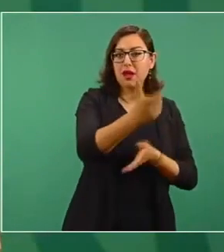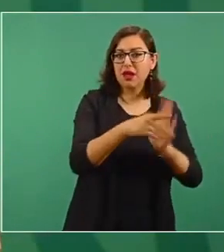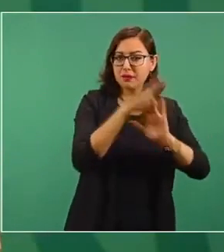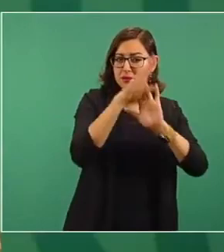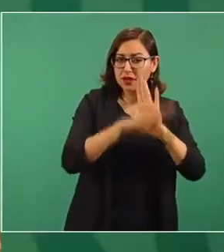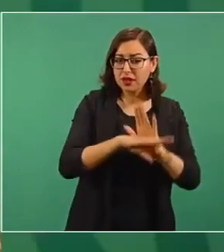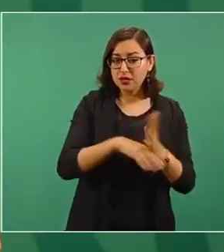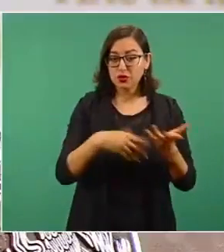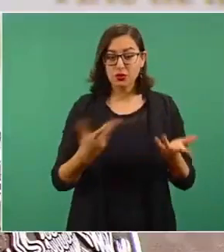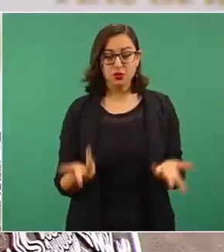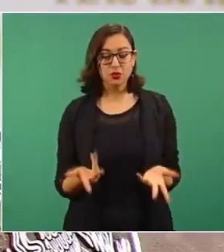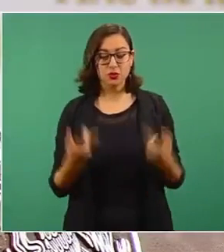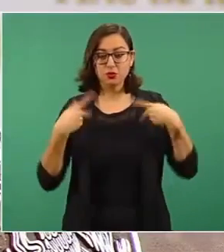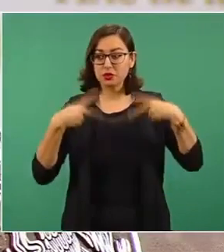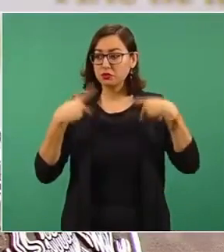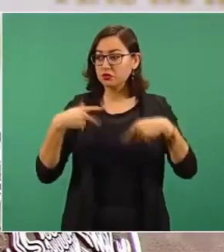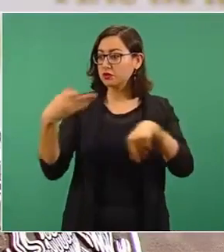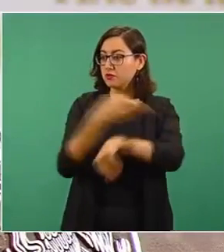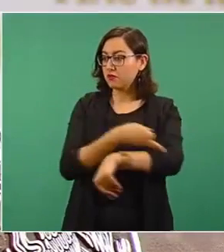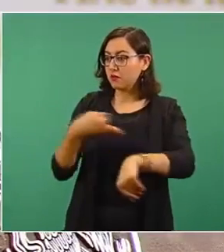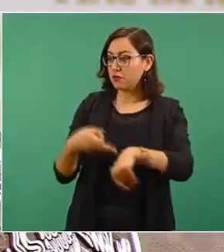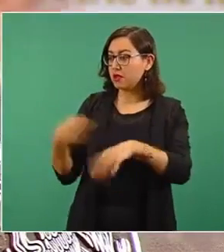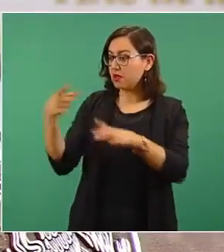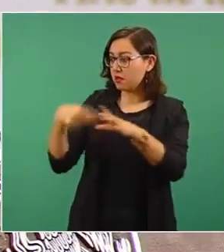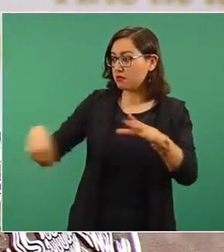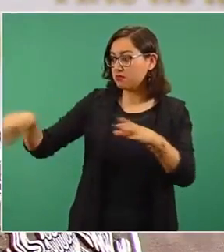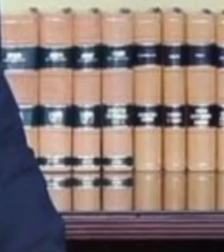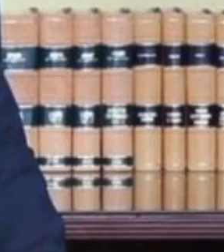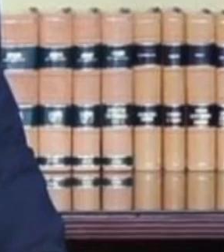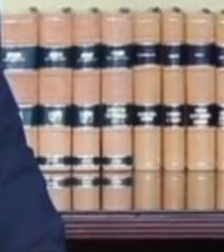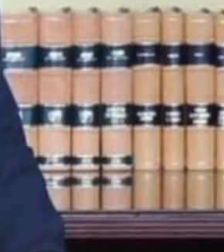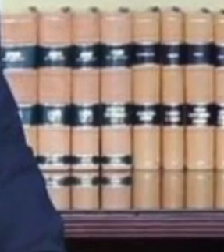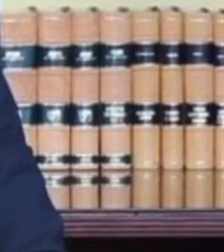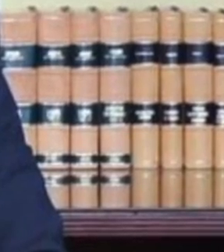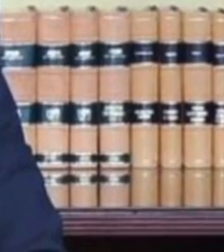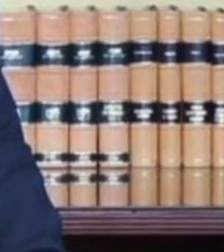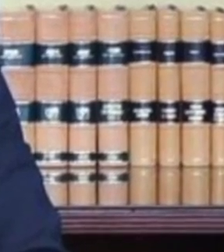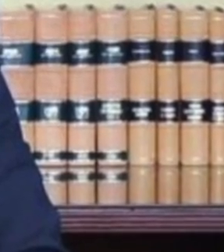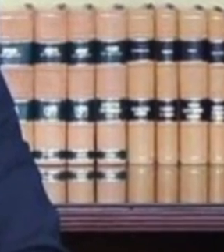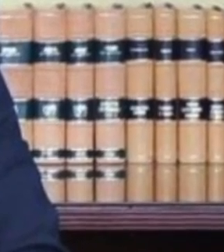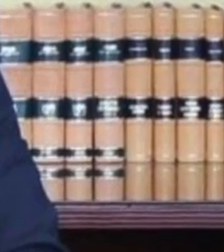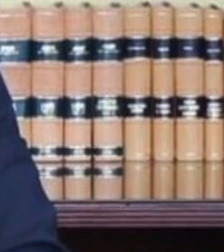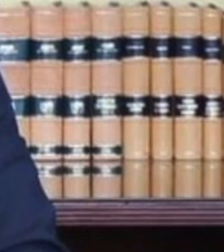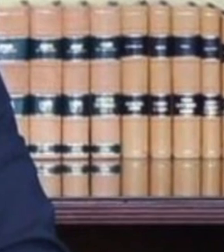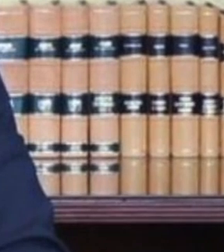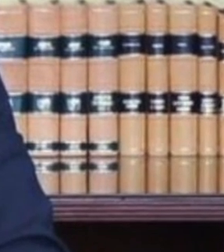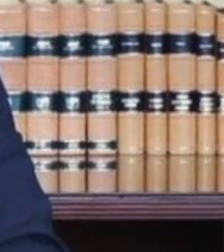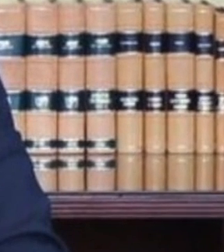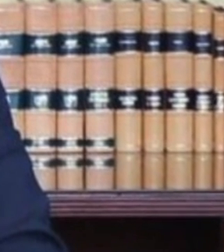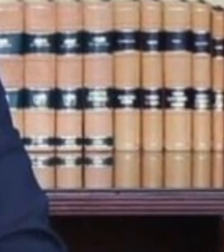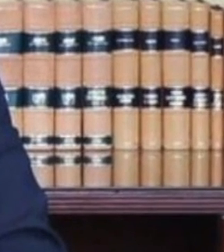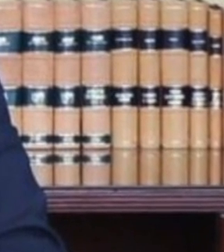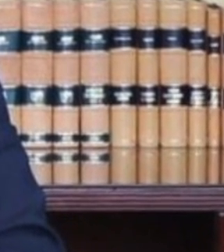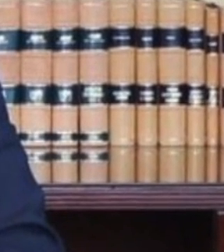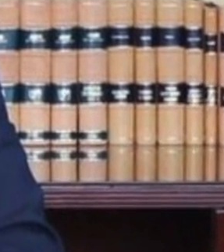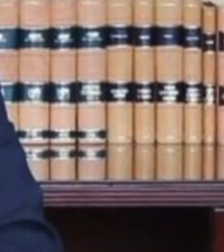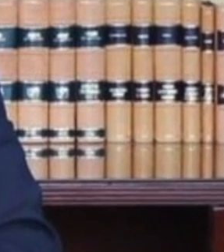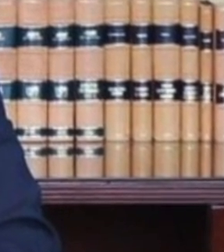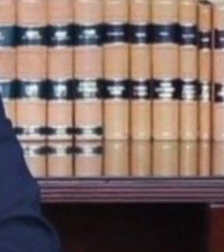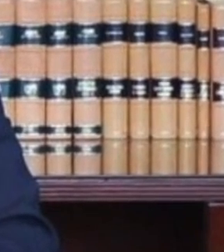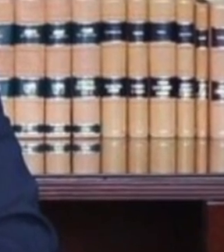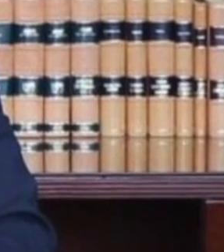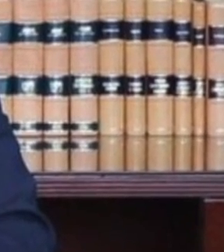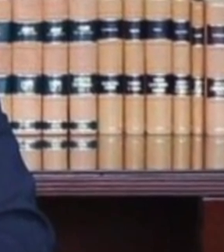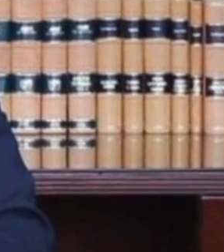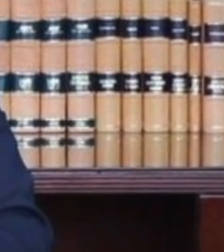Corte de Justicia de la Nación y del Consejo de la Judicatura Federal, para investigar al juez Juan Pablo Gómez Fierro, quien concedió amparos